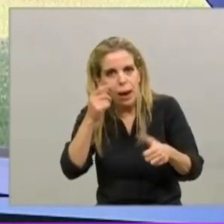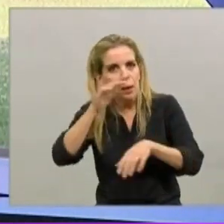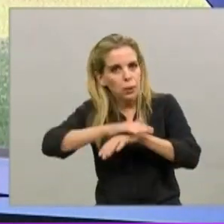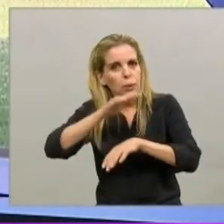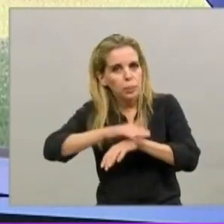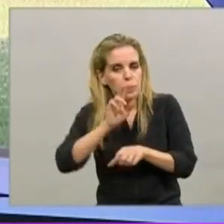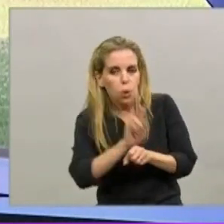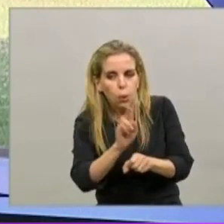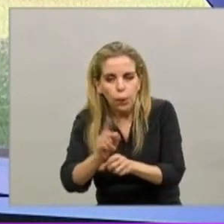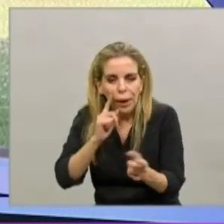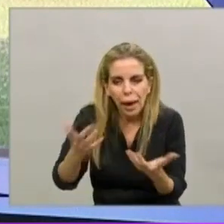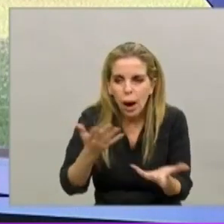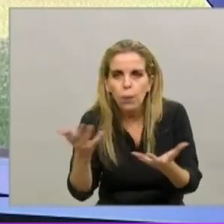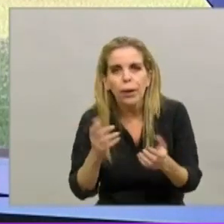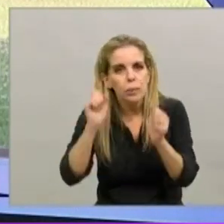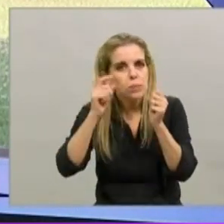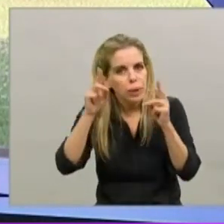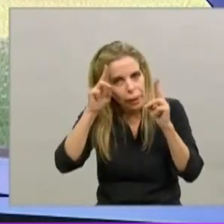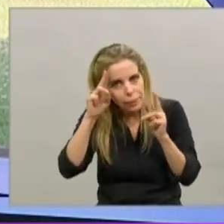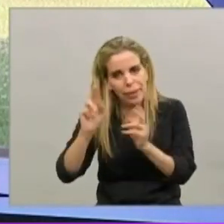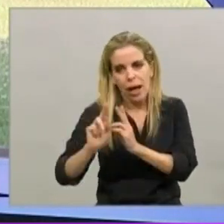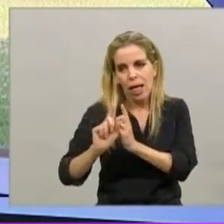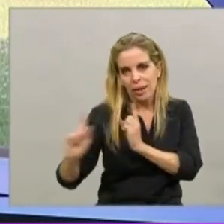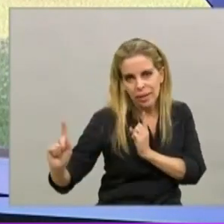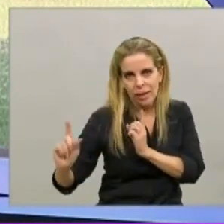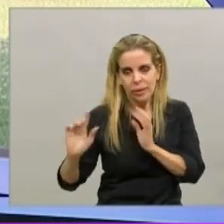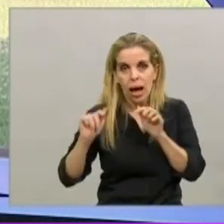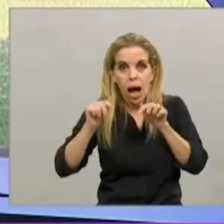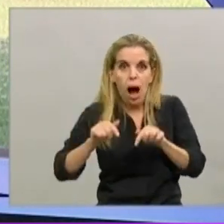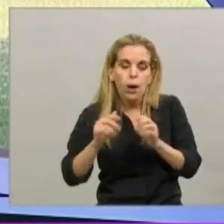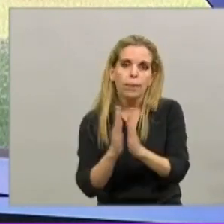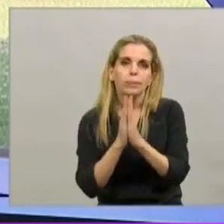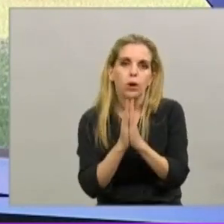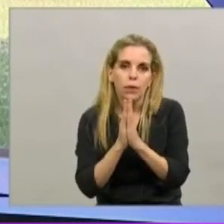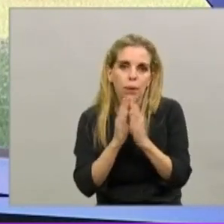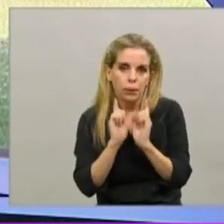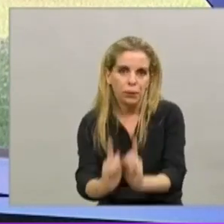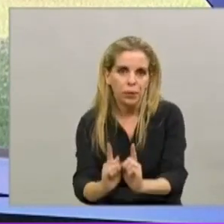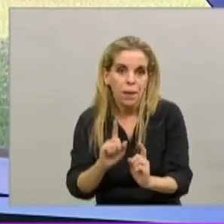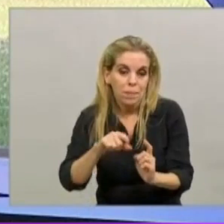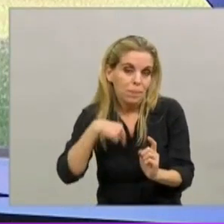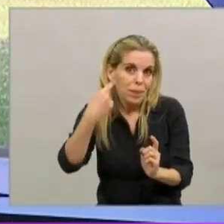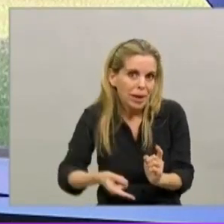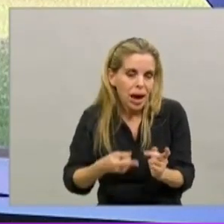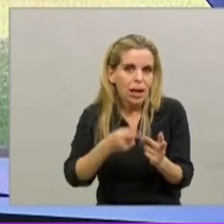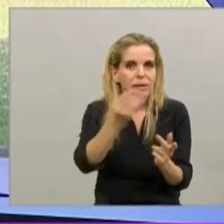cuidadosos en el tema de mantener las distancias. Ahora les pedimos que sean más cuidadosos que nunca. Mañana, fin de semana,